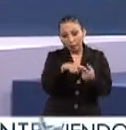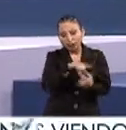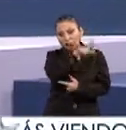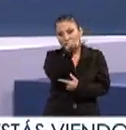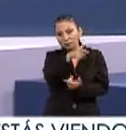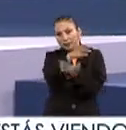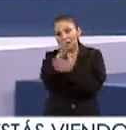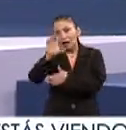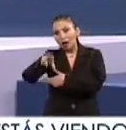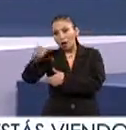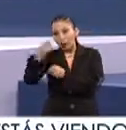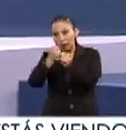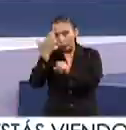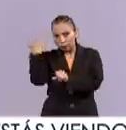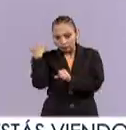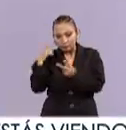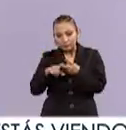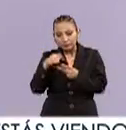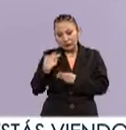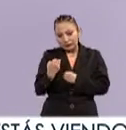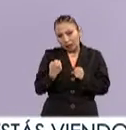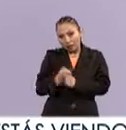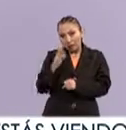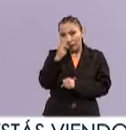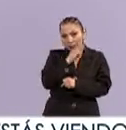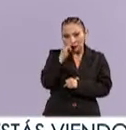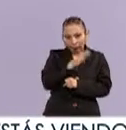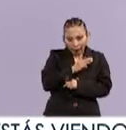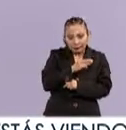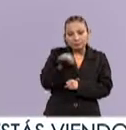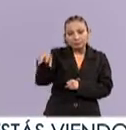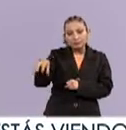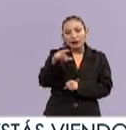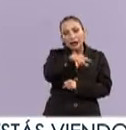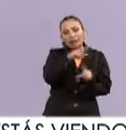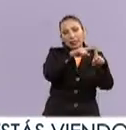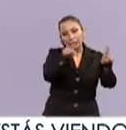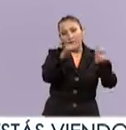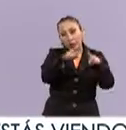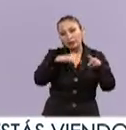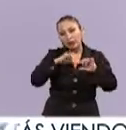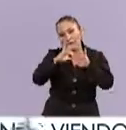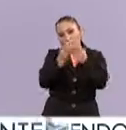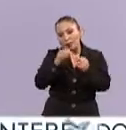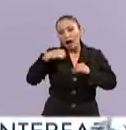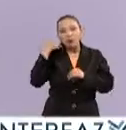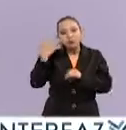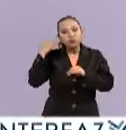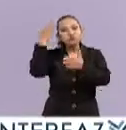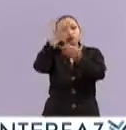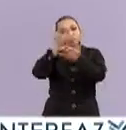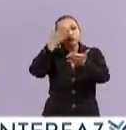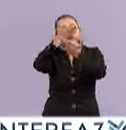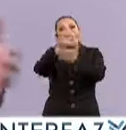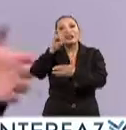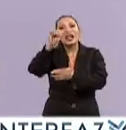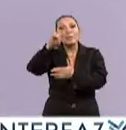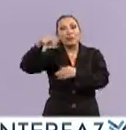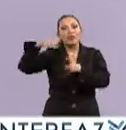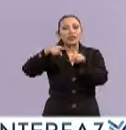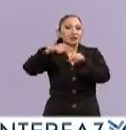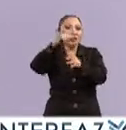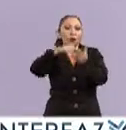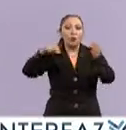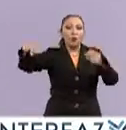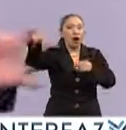estuvimos en Cancún el año pasado, este año pues estaremos en Mazatlán. Y esa es la dinámica que sigue el congreso de acercar a la telemática y de llevarla